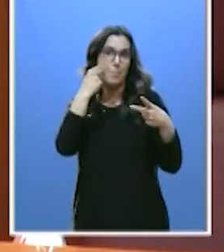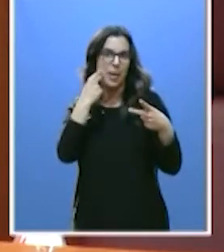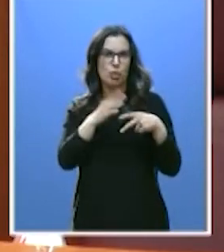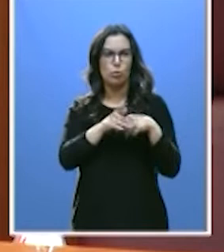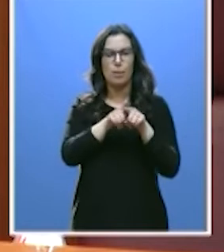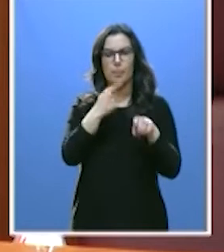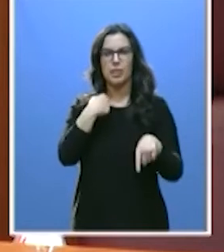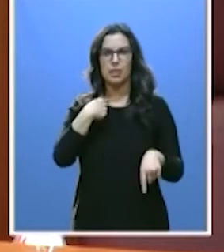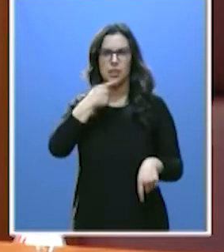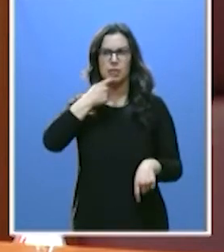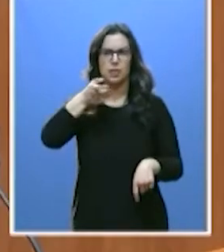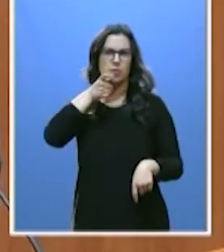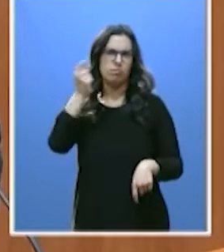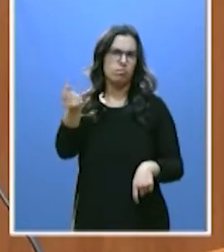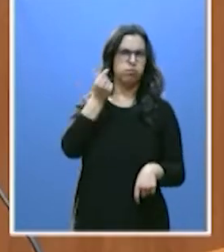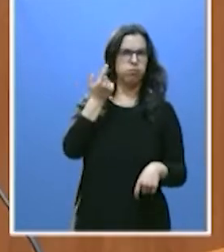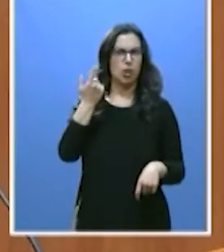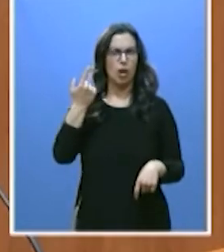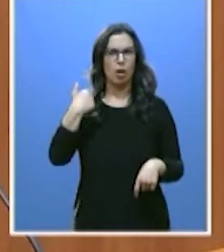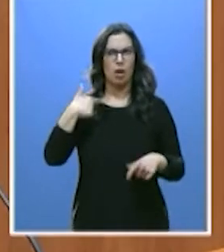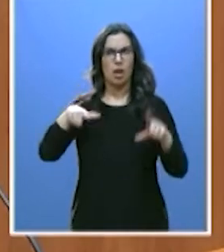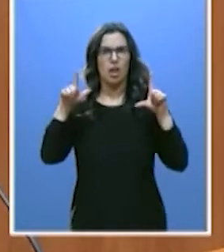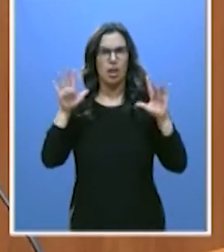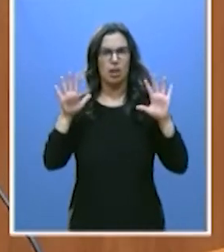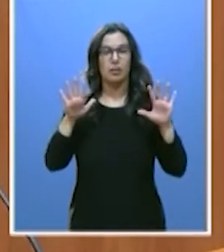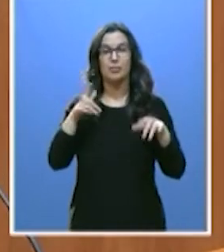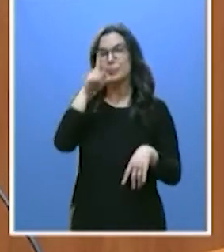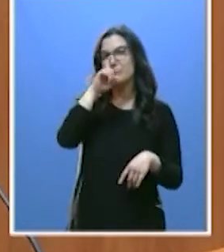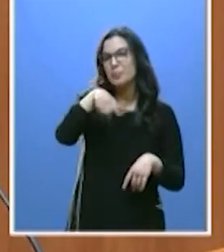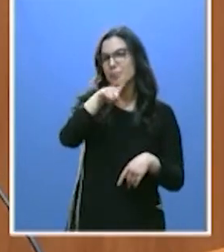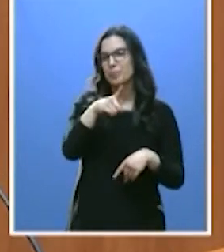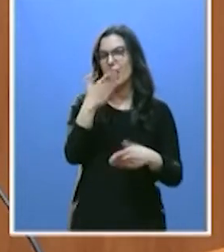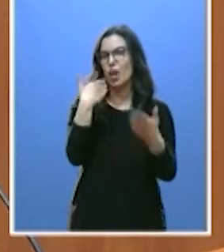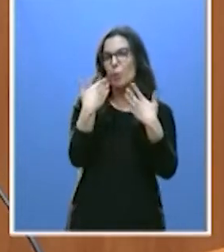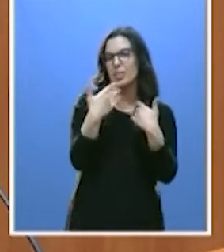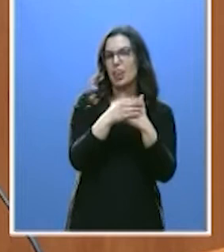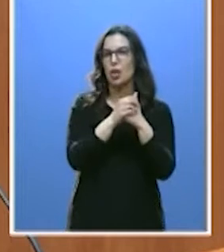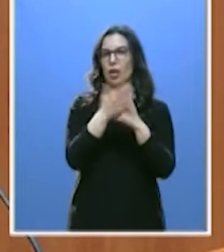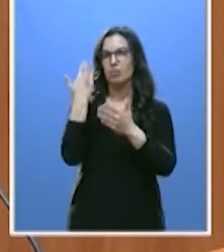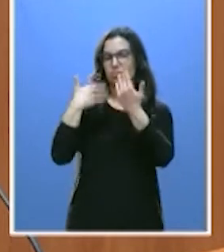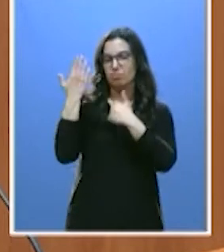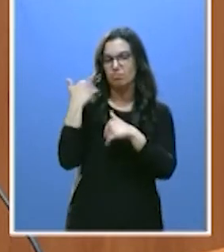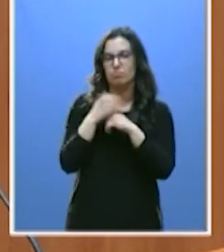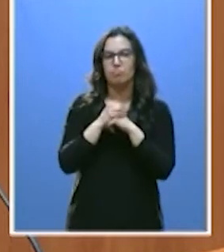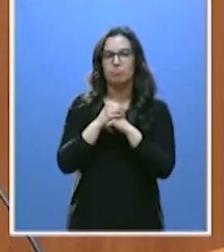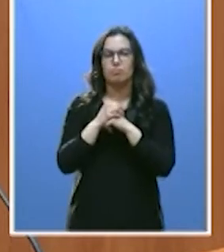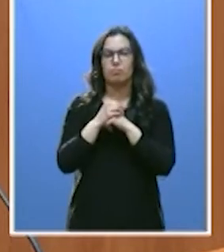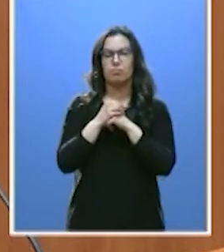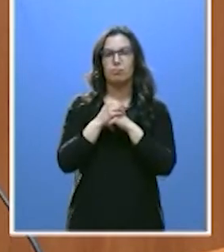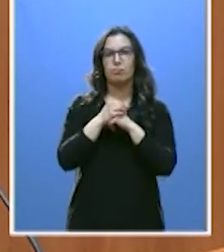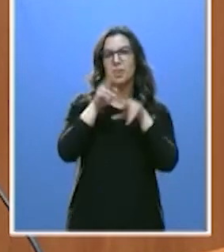señalado. ¿Recuerdan algunas conversaciones grabadas en alguna investigación